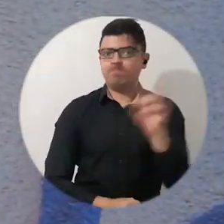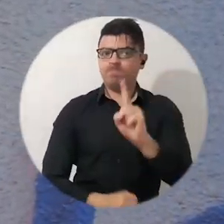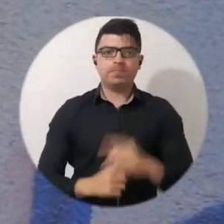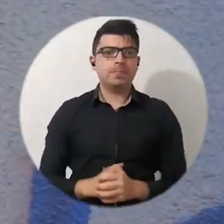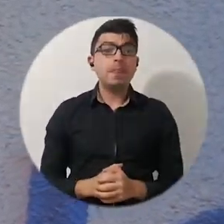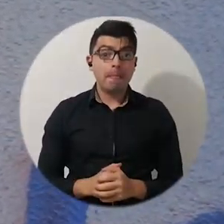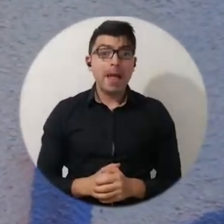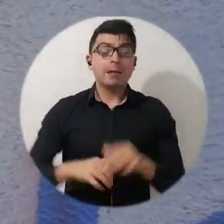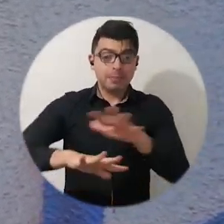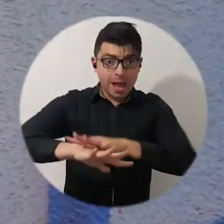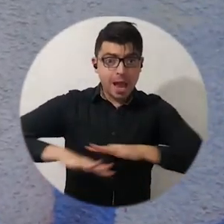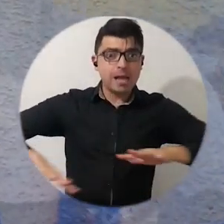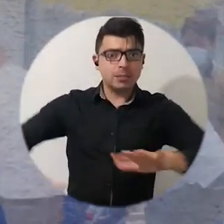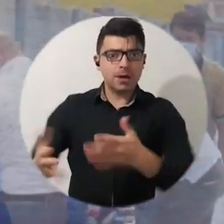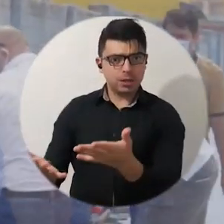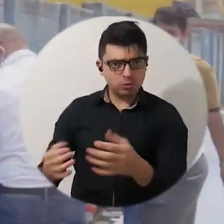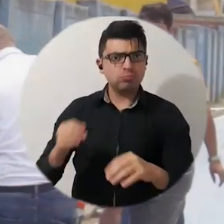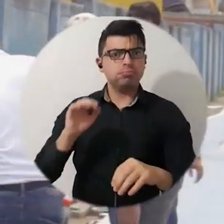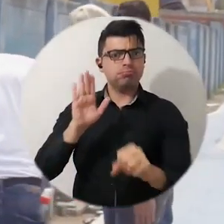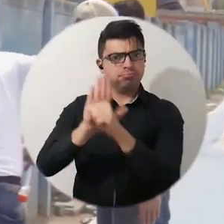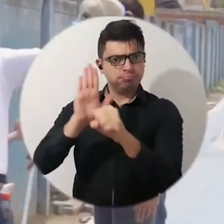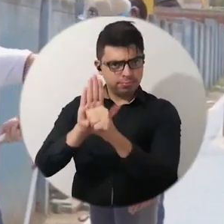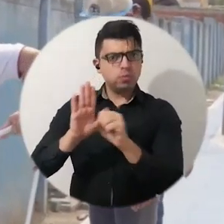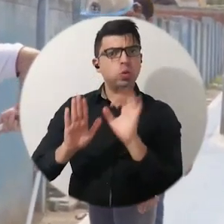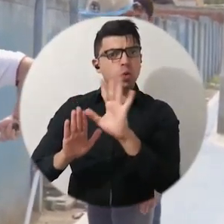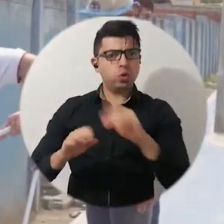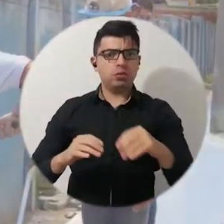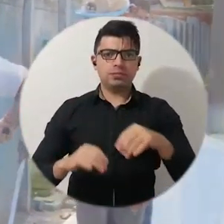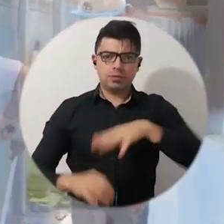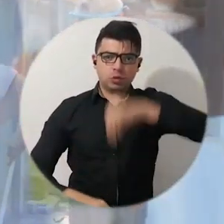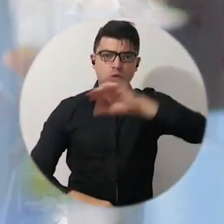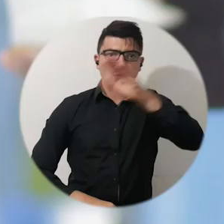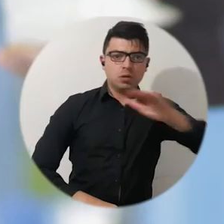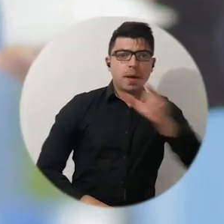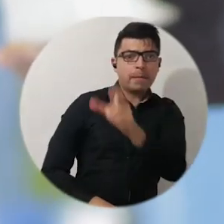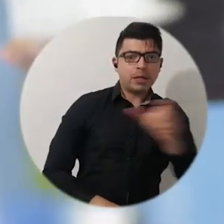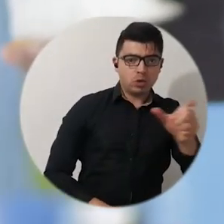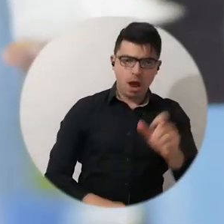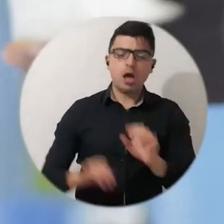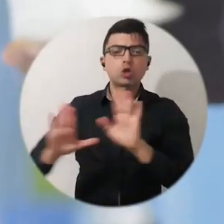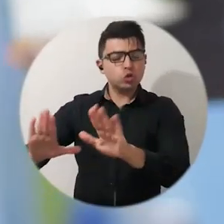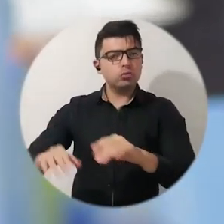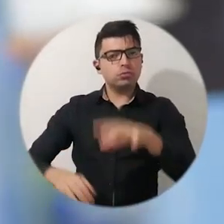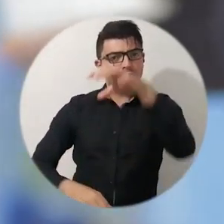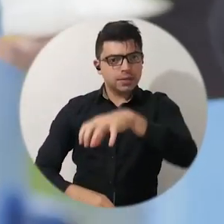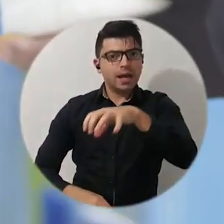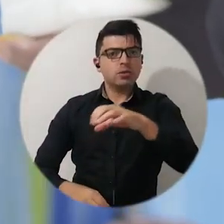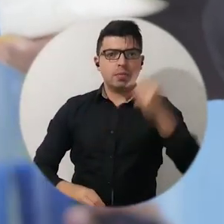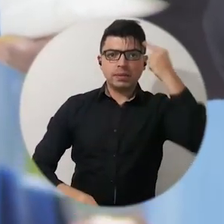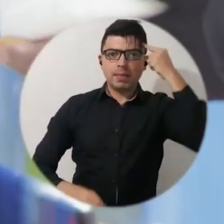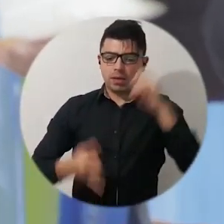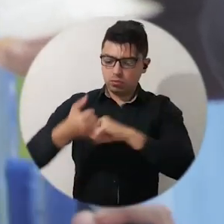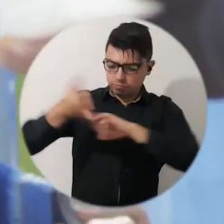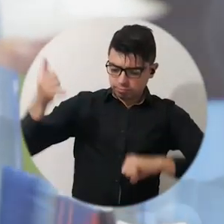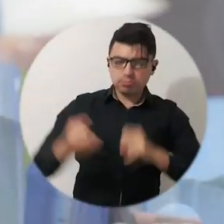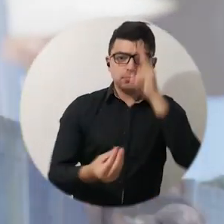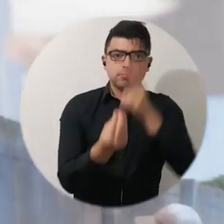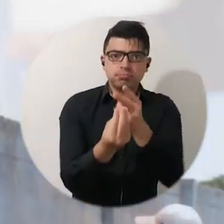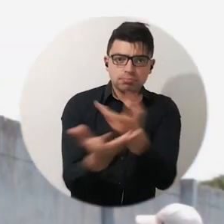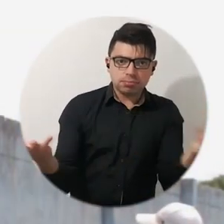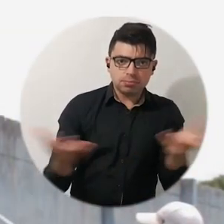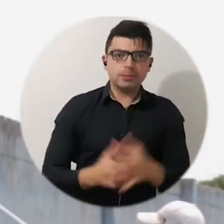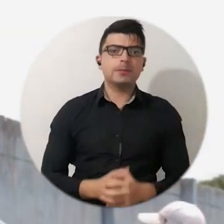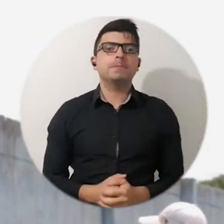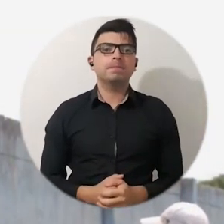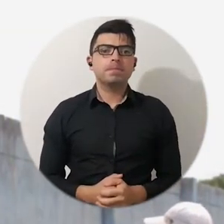superiores como institución insignia de los magdalenenses se caracteriza por ser un centro de pensamiento autónomo, ético y diverso.